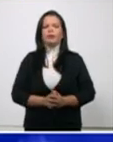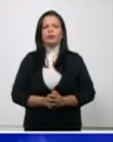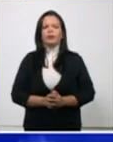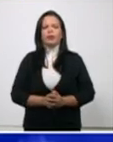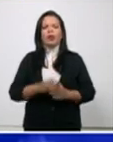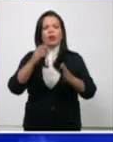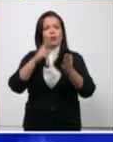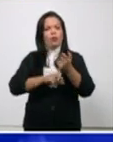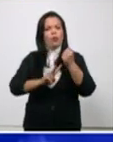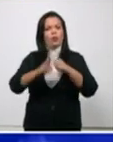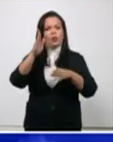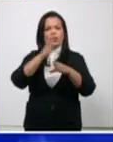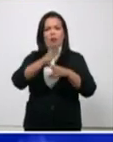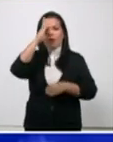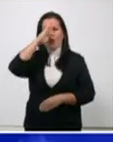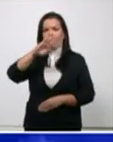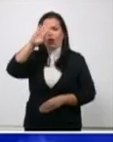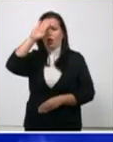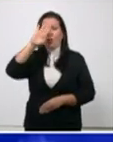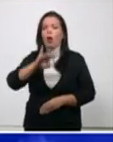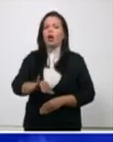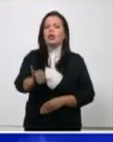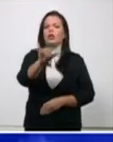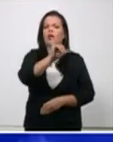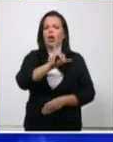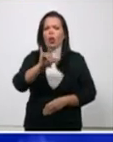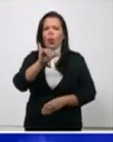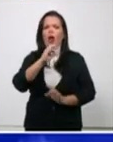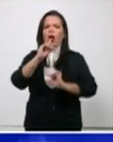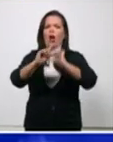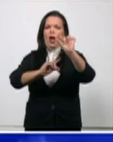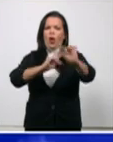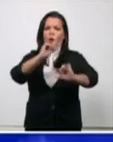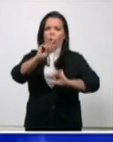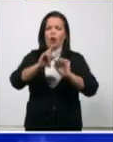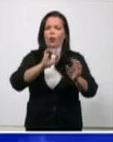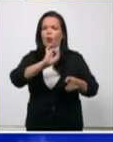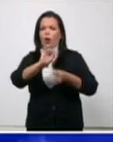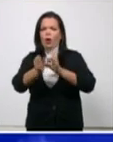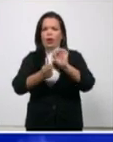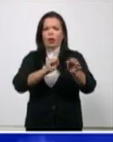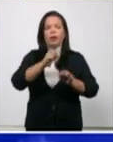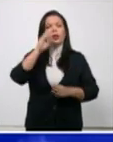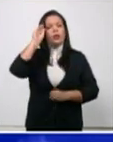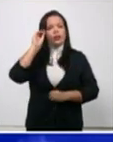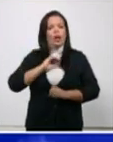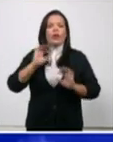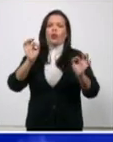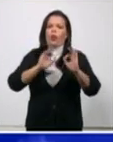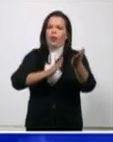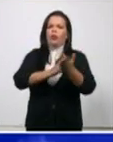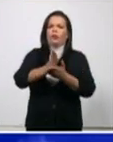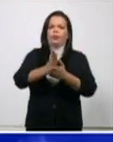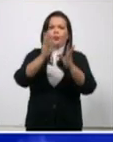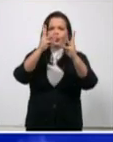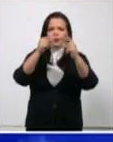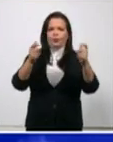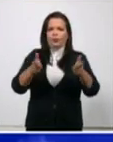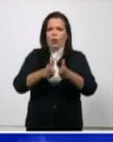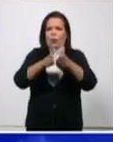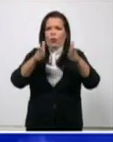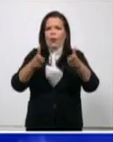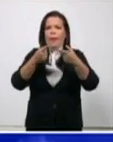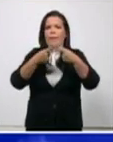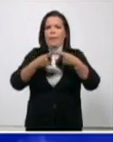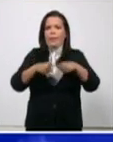también quiere lograr aunque reitero tasas muy elevadas y de hecho están en los